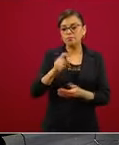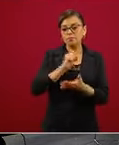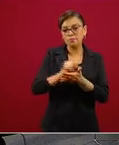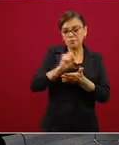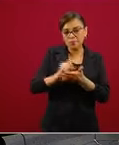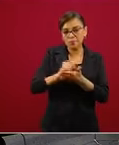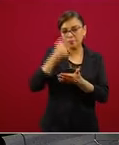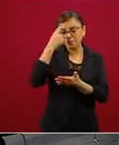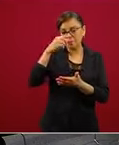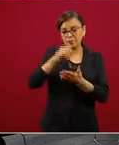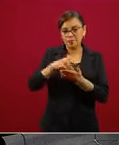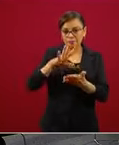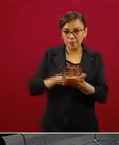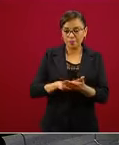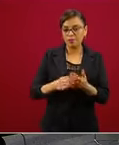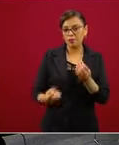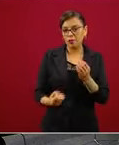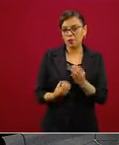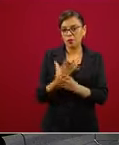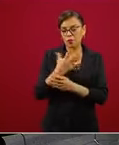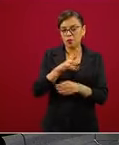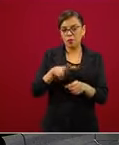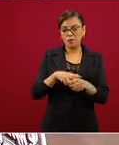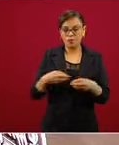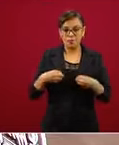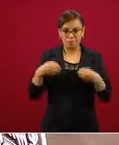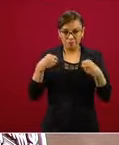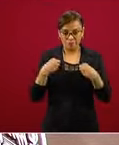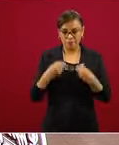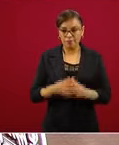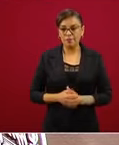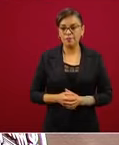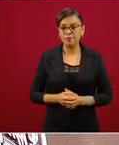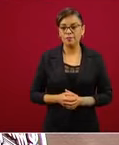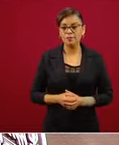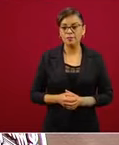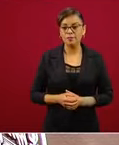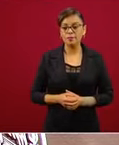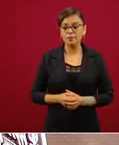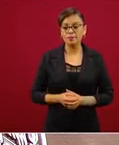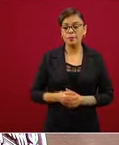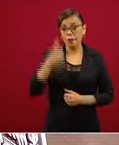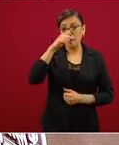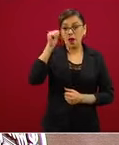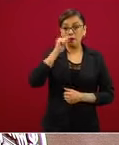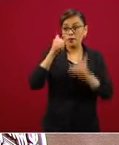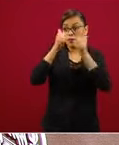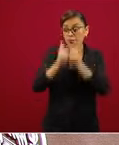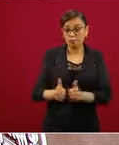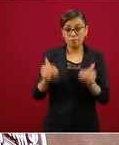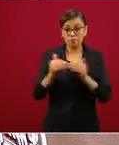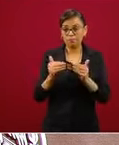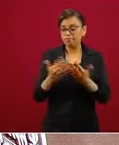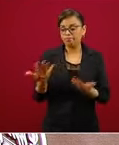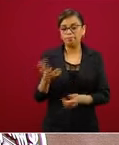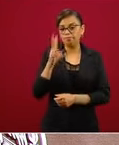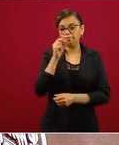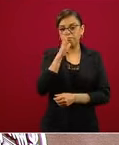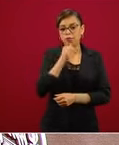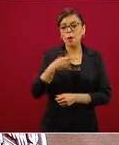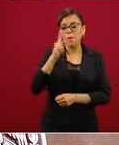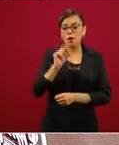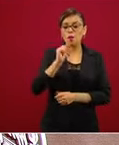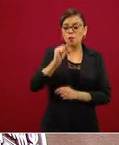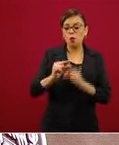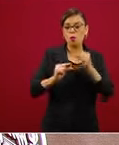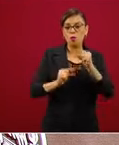a estar encerrados toda la vida. Tenemos, mientras no haya esta condición, que ir generando las condiciones. Hasta